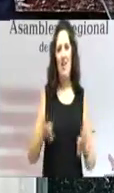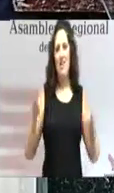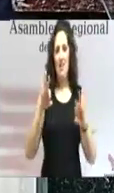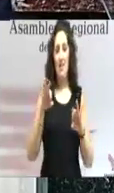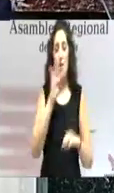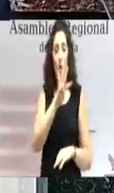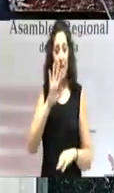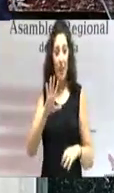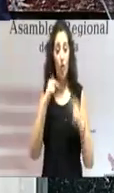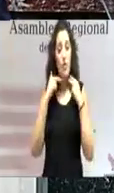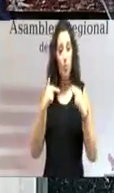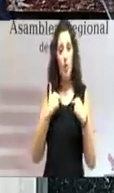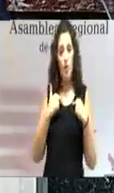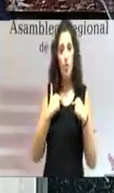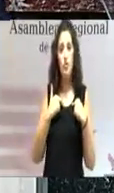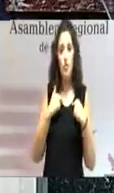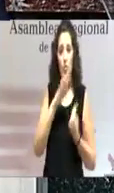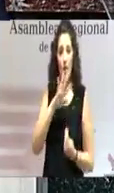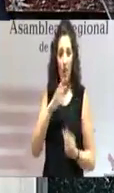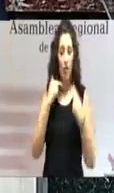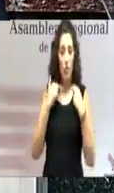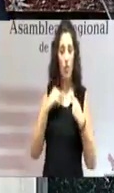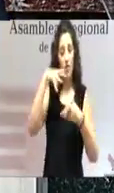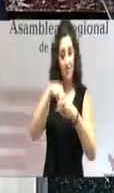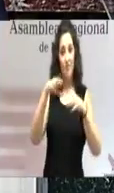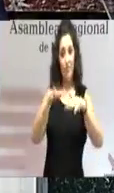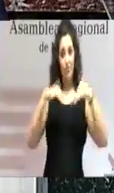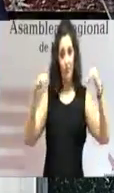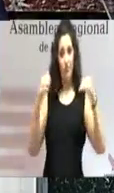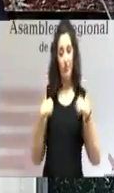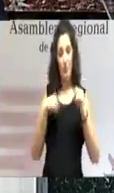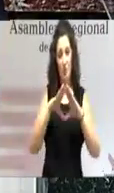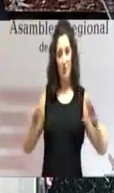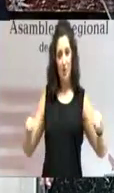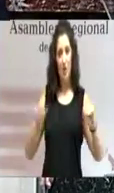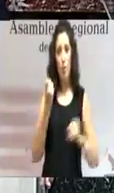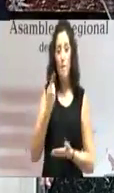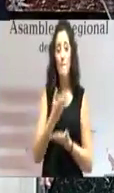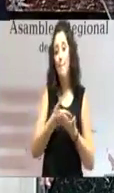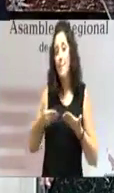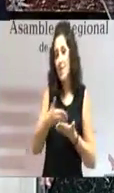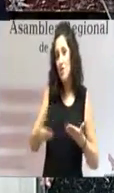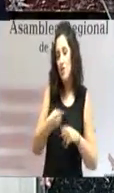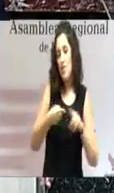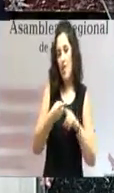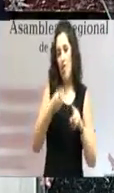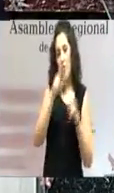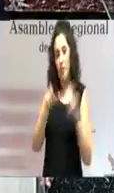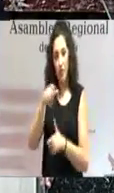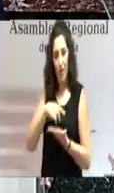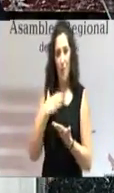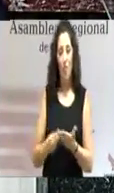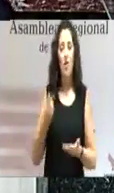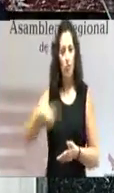45 diputados de esta cámara, que representamos a un millón y medio de habitantes, de personas de esta región de